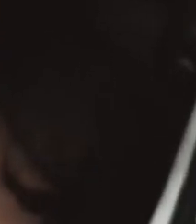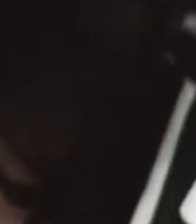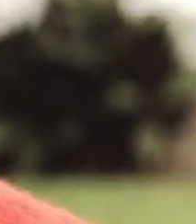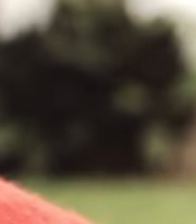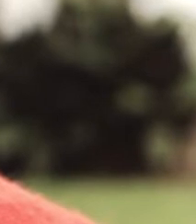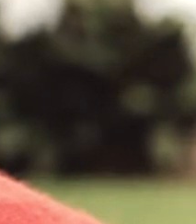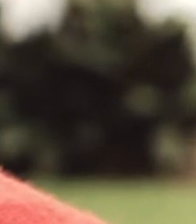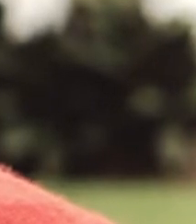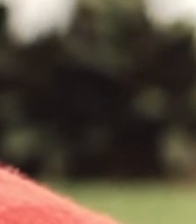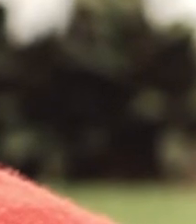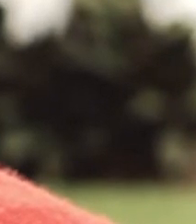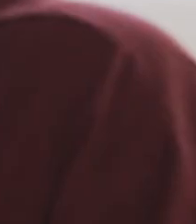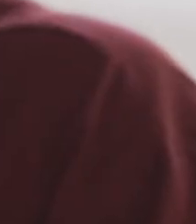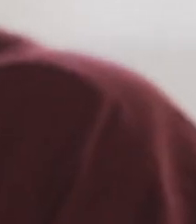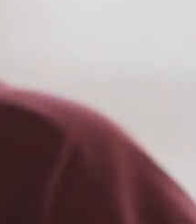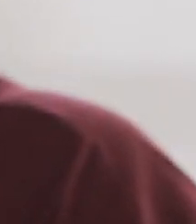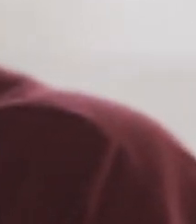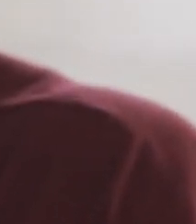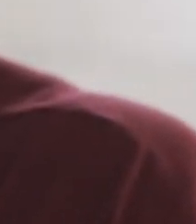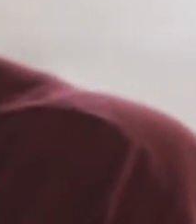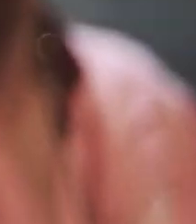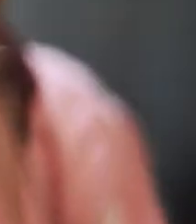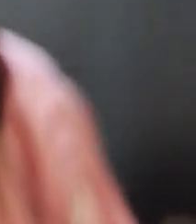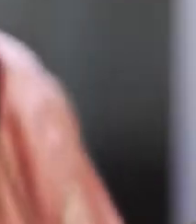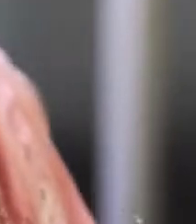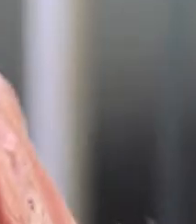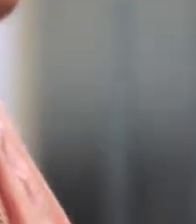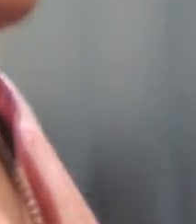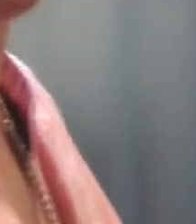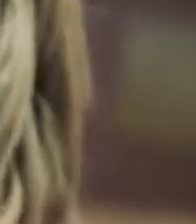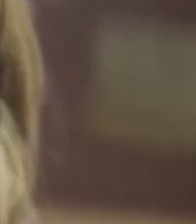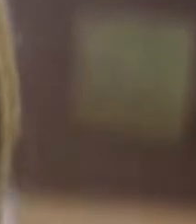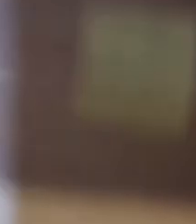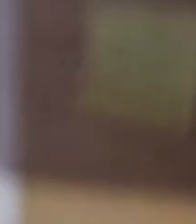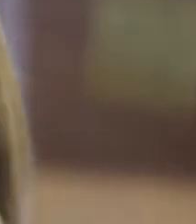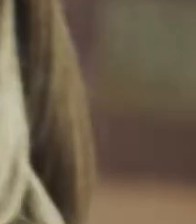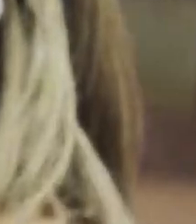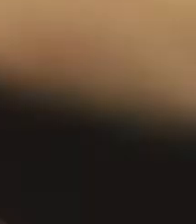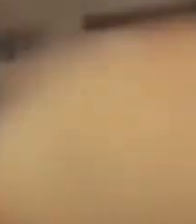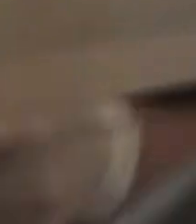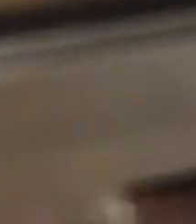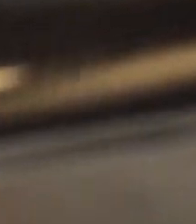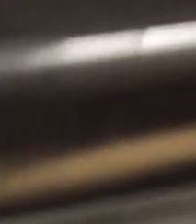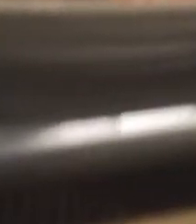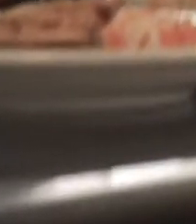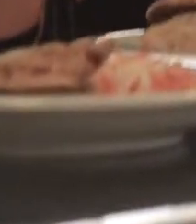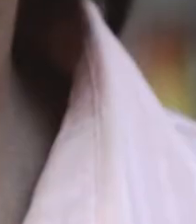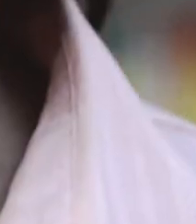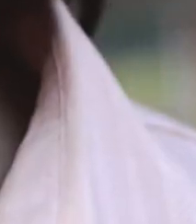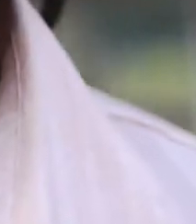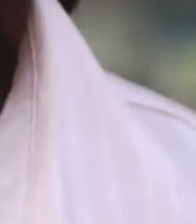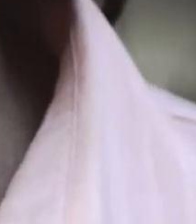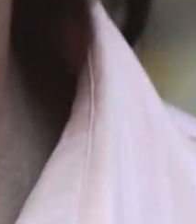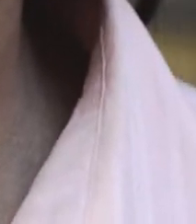si una mujer Pelea por su dignidad Que me doy mi lugar porque